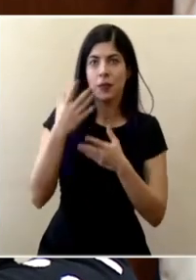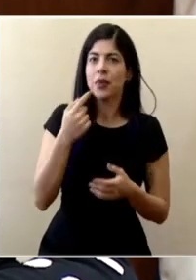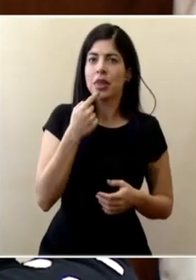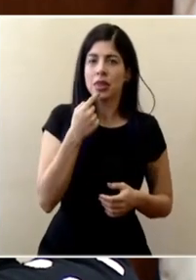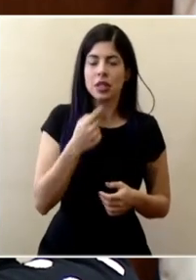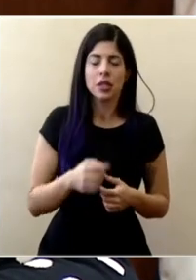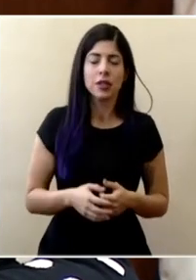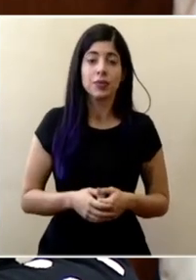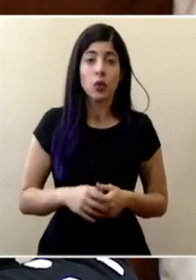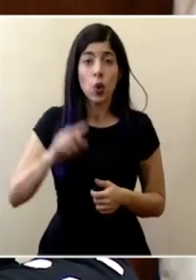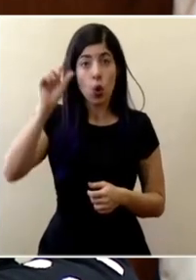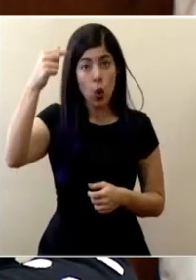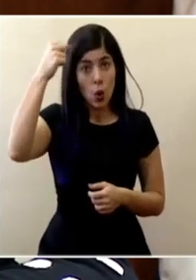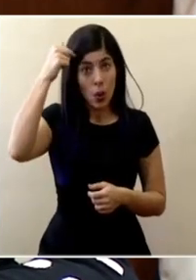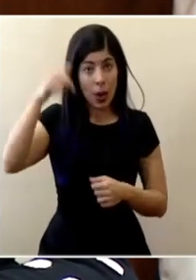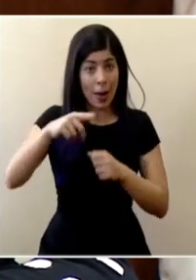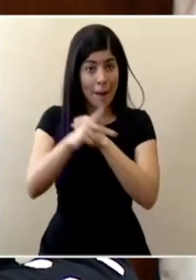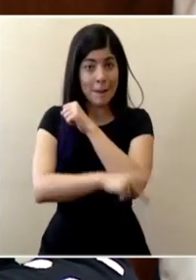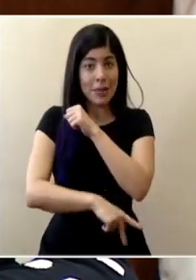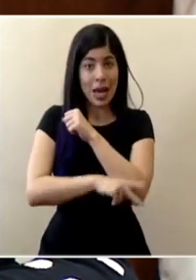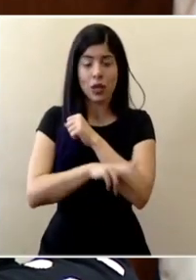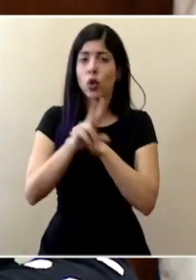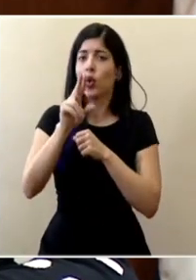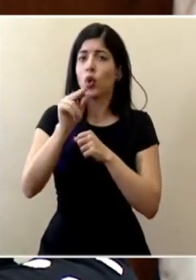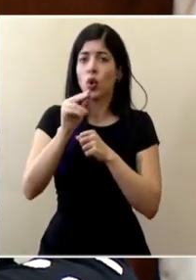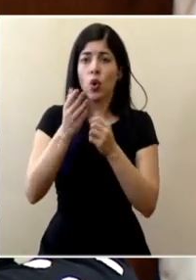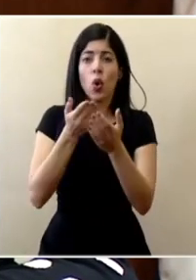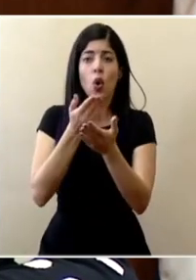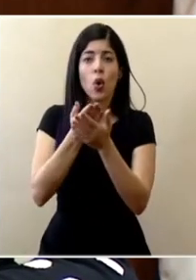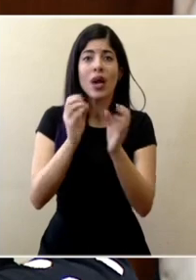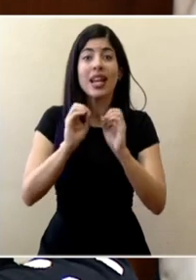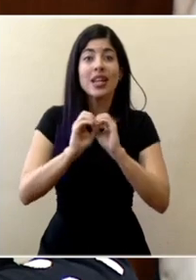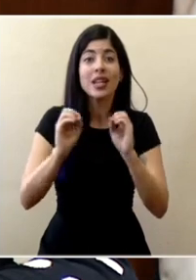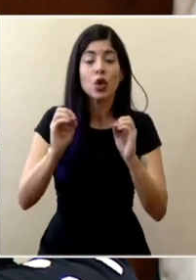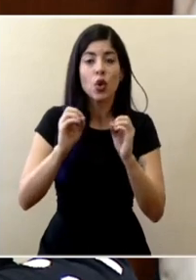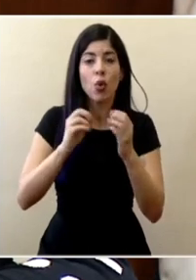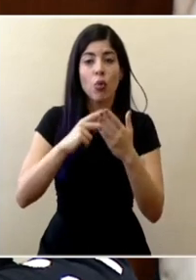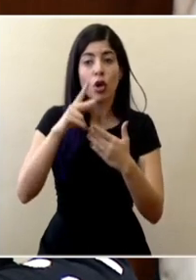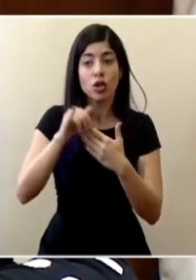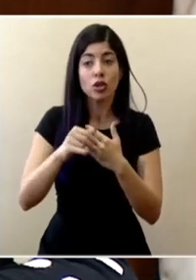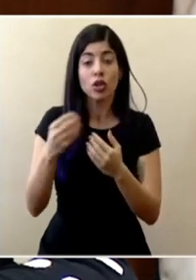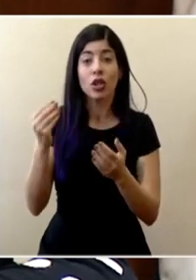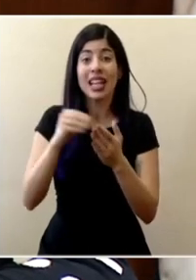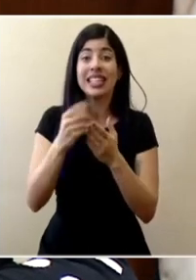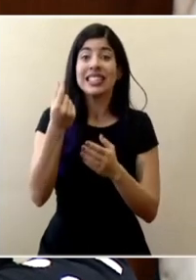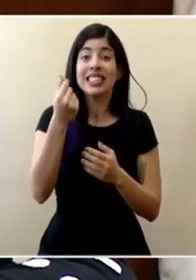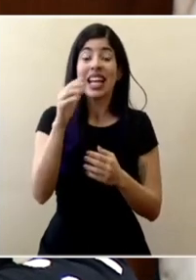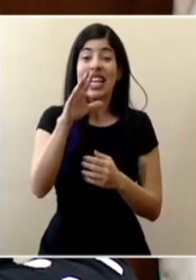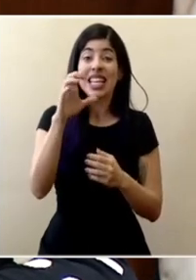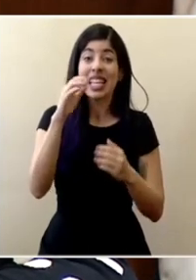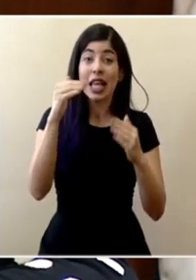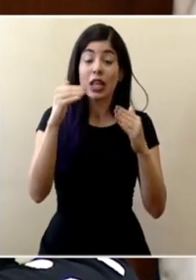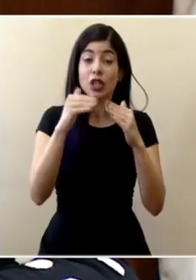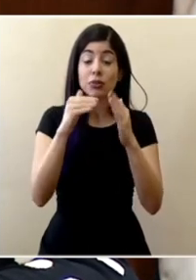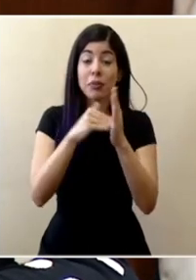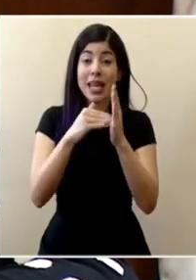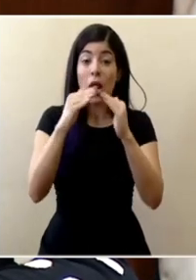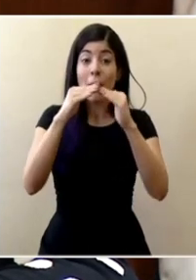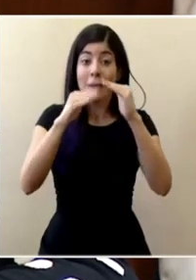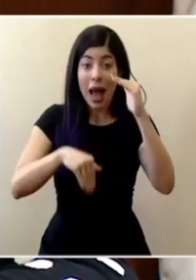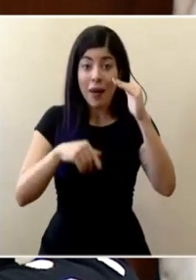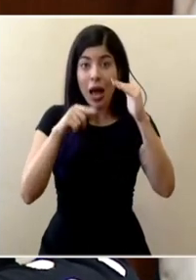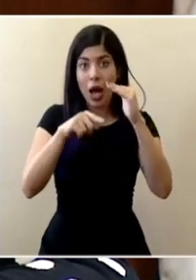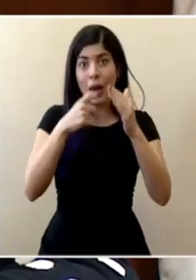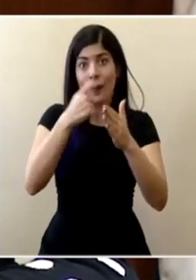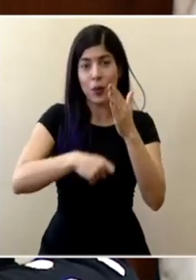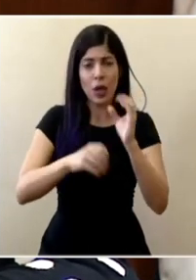siguiente el gobierno de la república no presentará ningún proyecto que ponga impuestos salarios de 500 mil colones o menores el plan